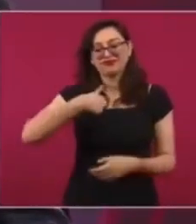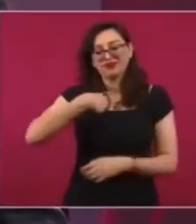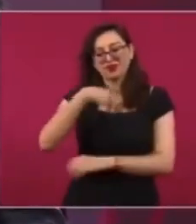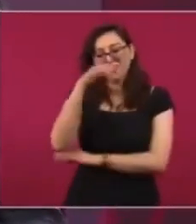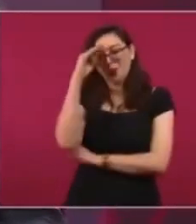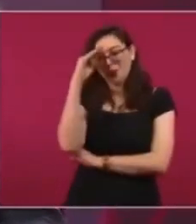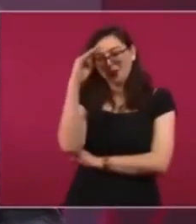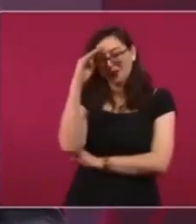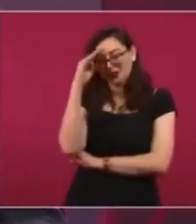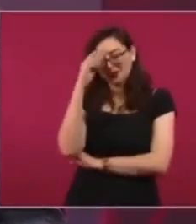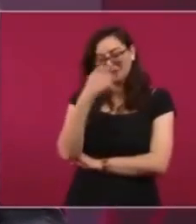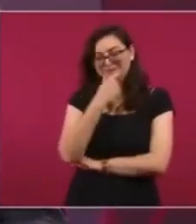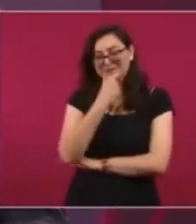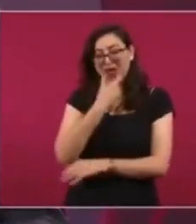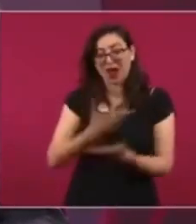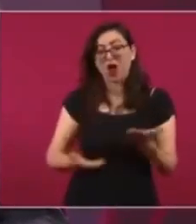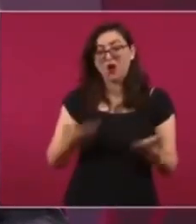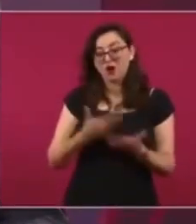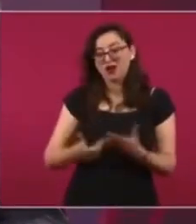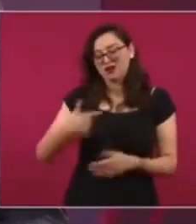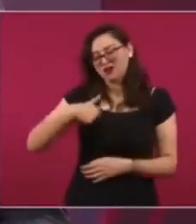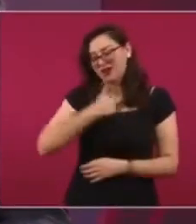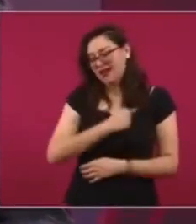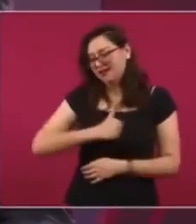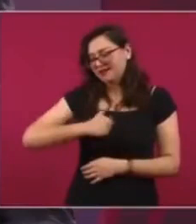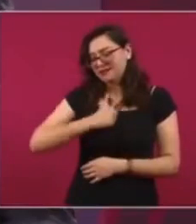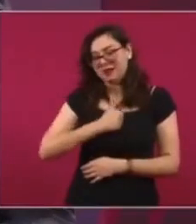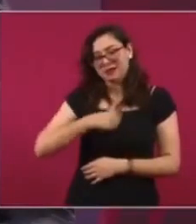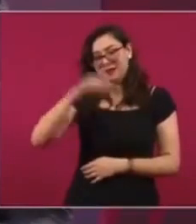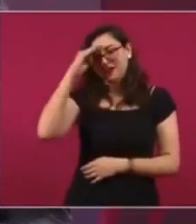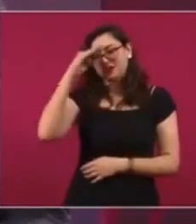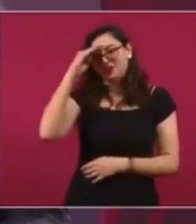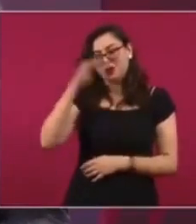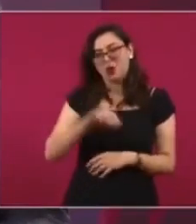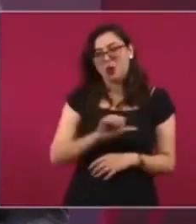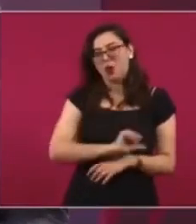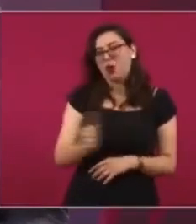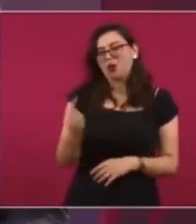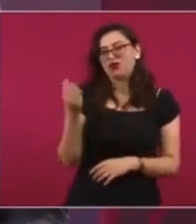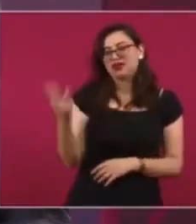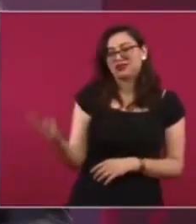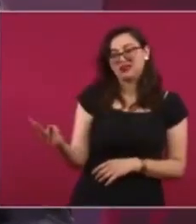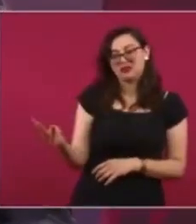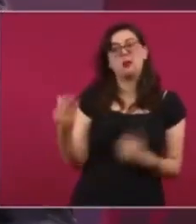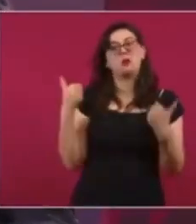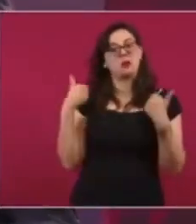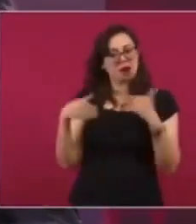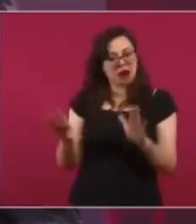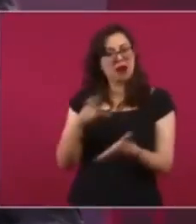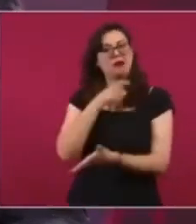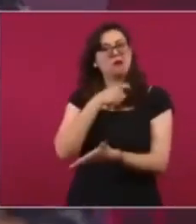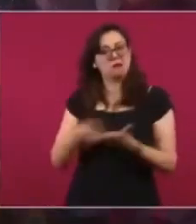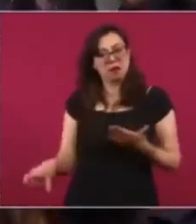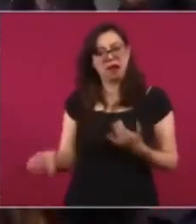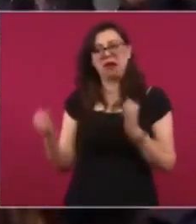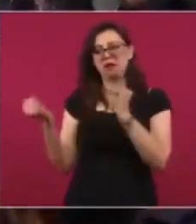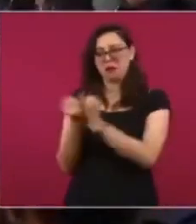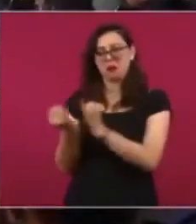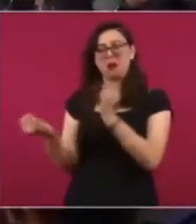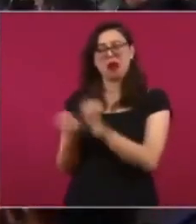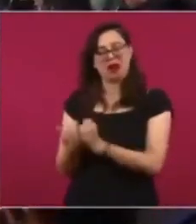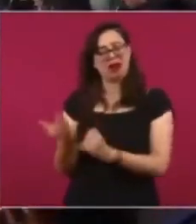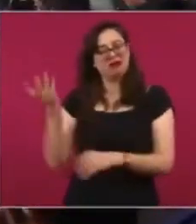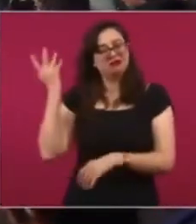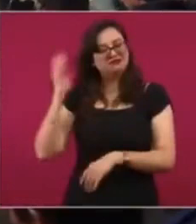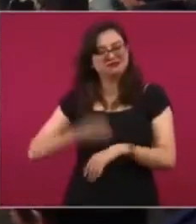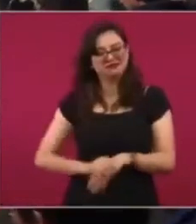tres en vez de una, pero tampoco puede